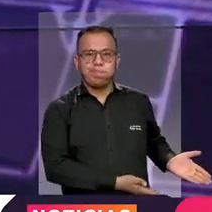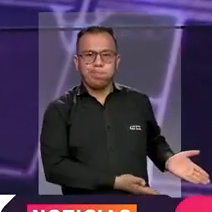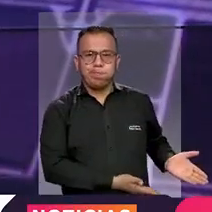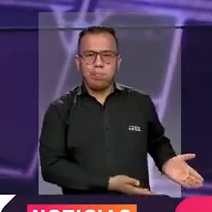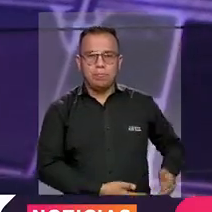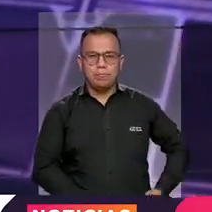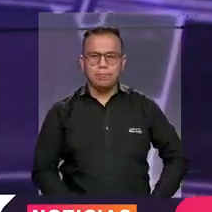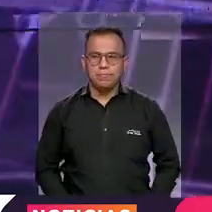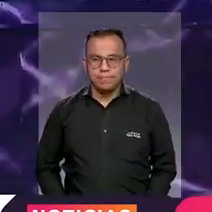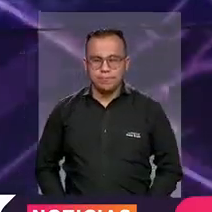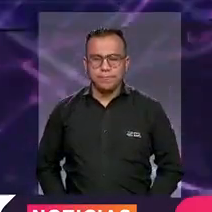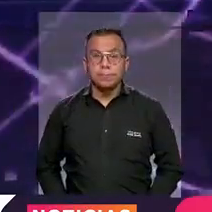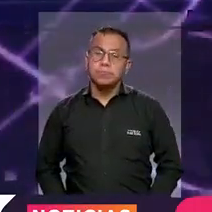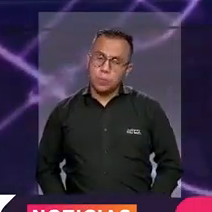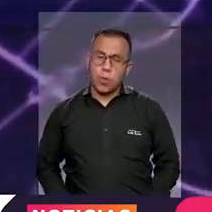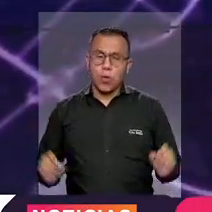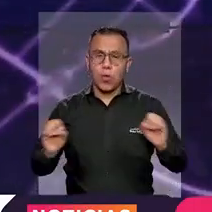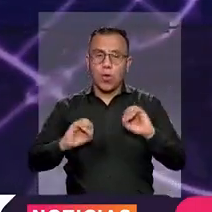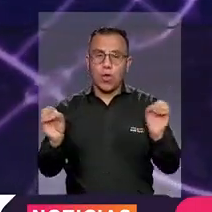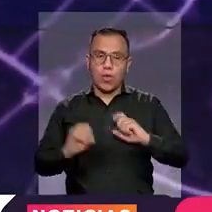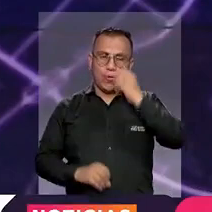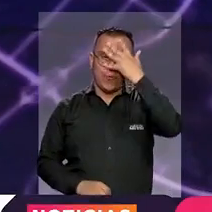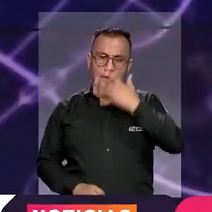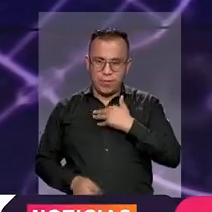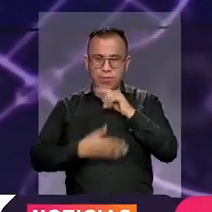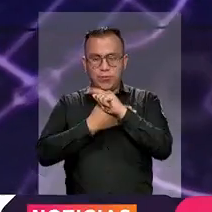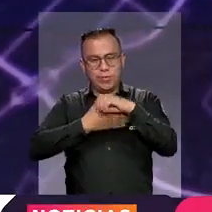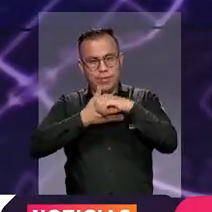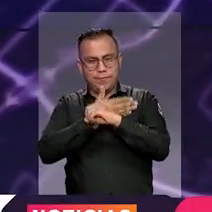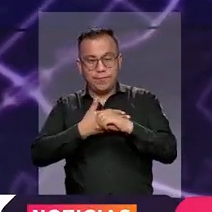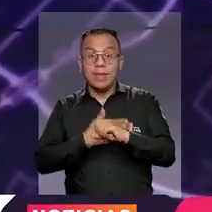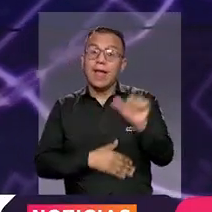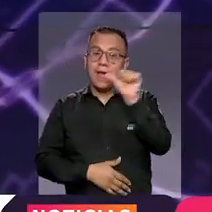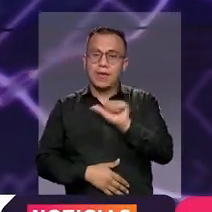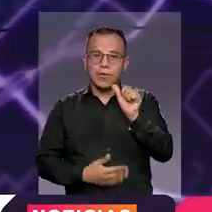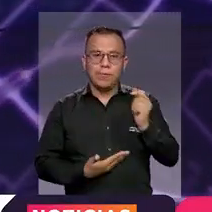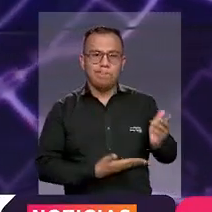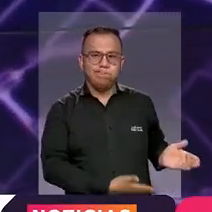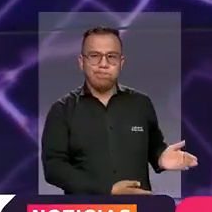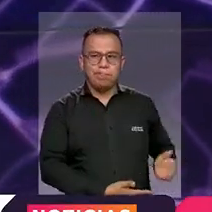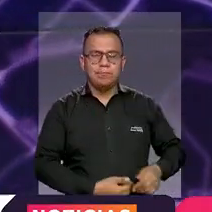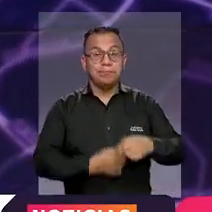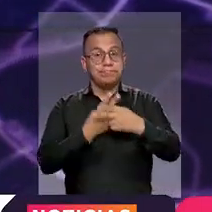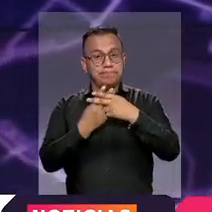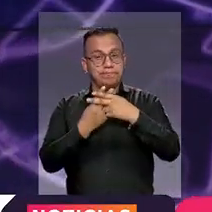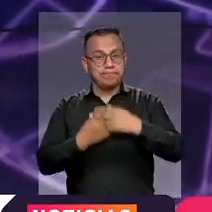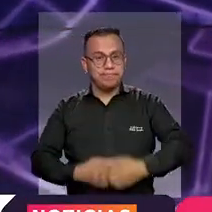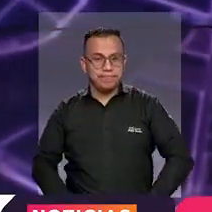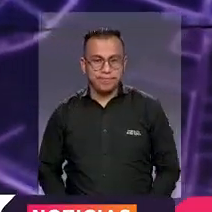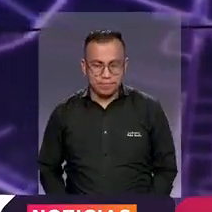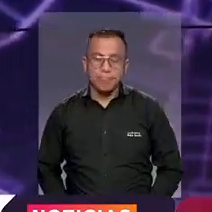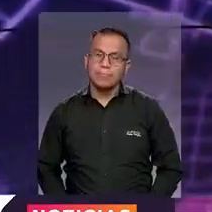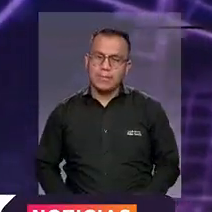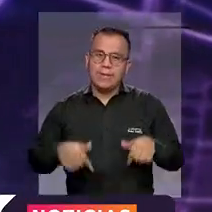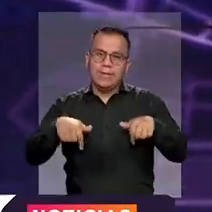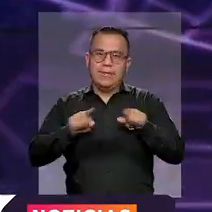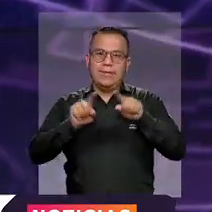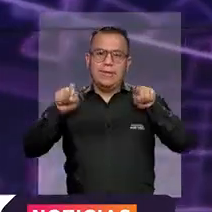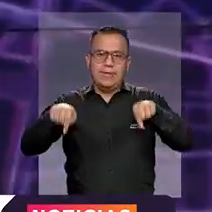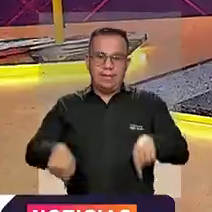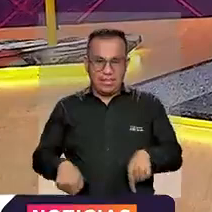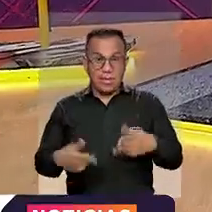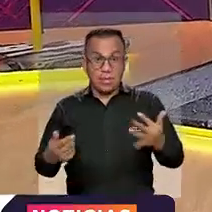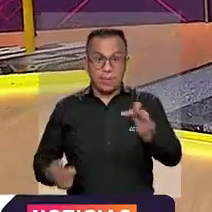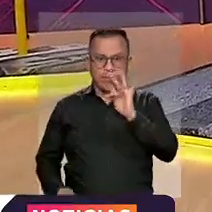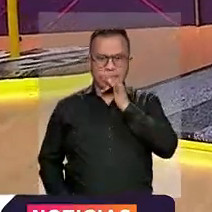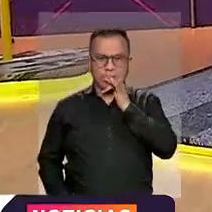-0927 o a través de las redes sociales con el numeral Más Votos, Más Democracia. Desde la localidad de Teusaquillo nos formulan